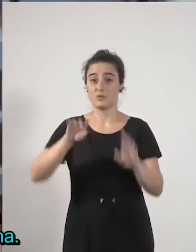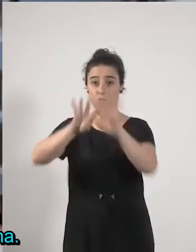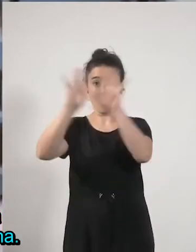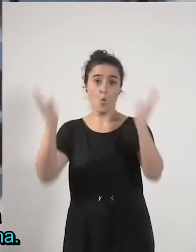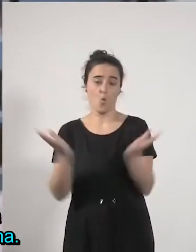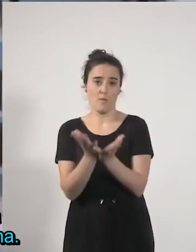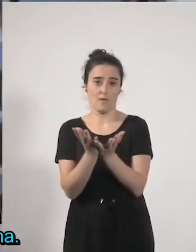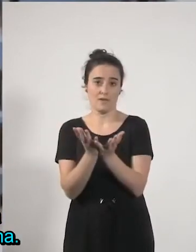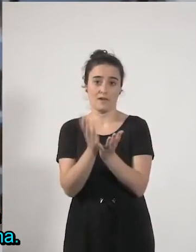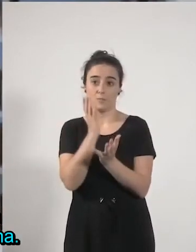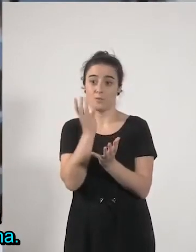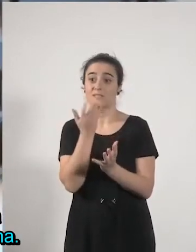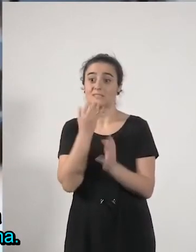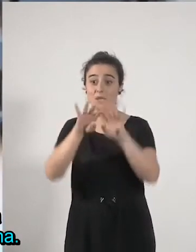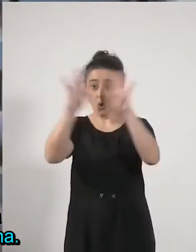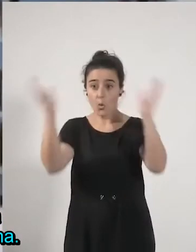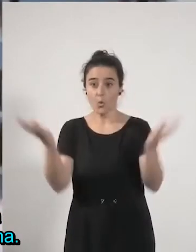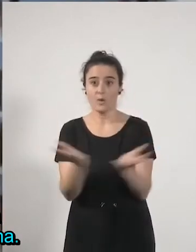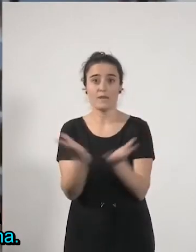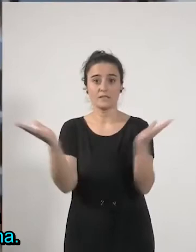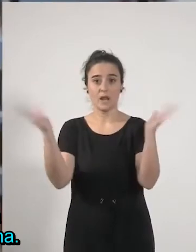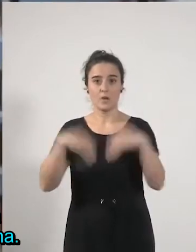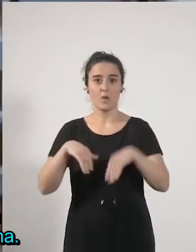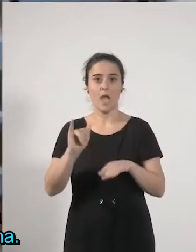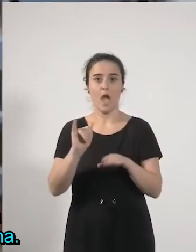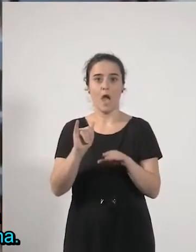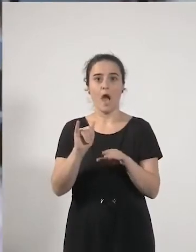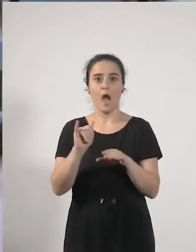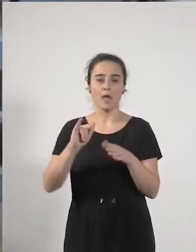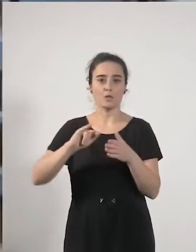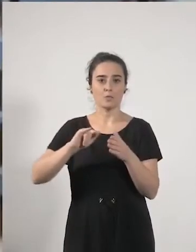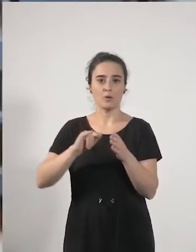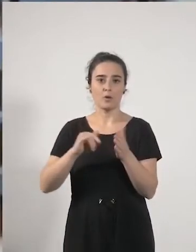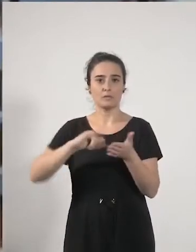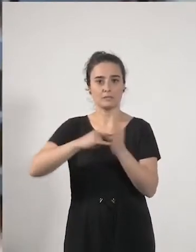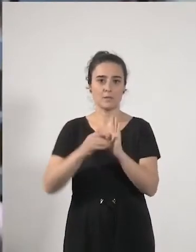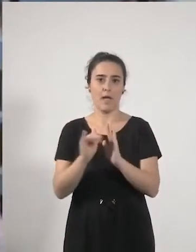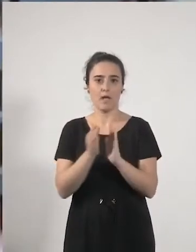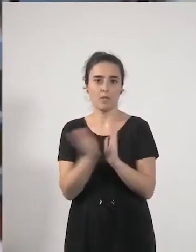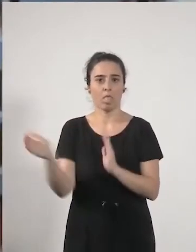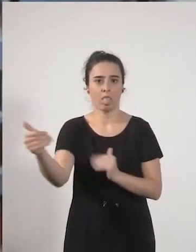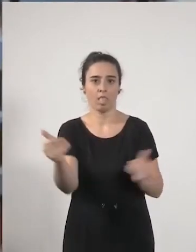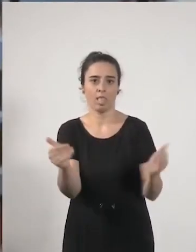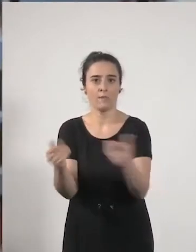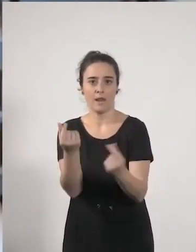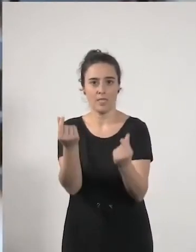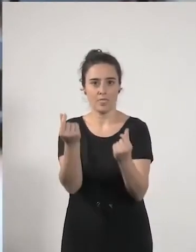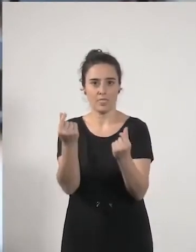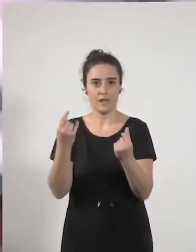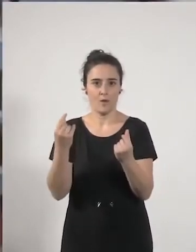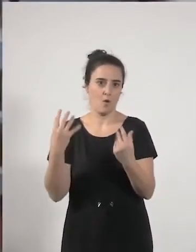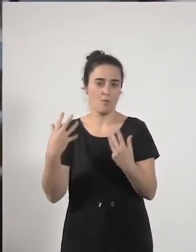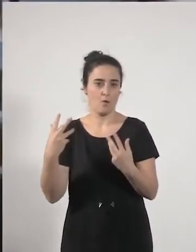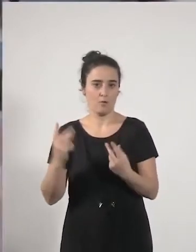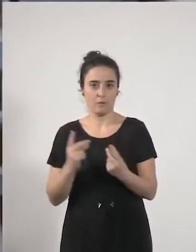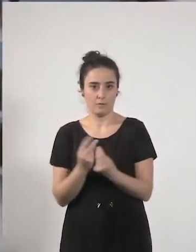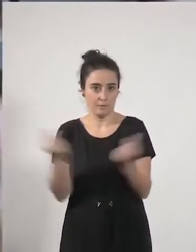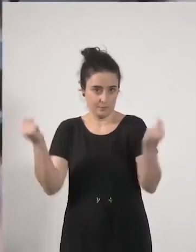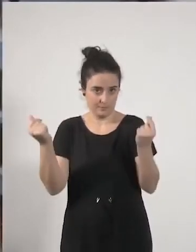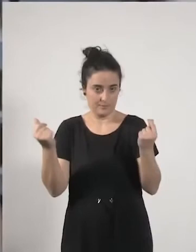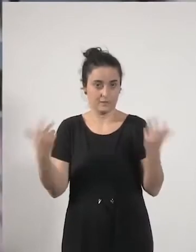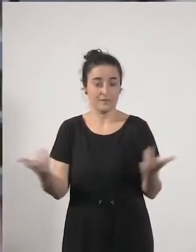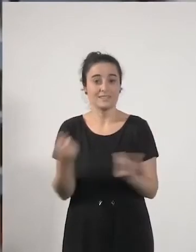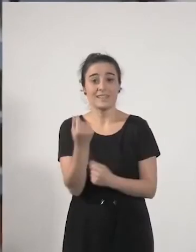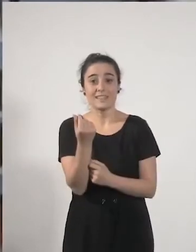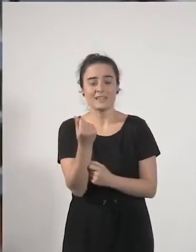el dinero se escapa por los agujeros que tiene el sistema ¿no? entonces el dinero iría a